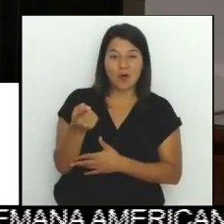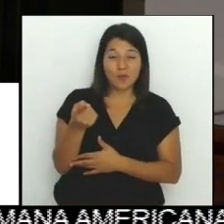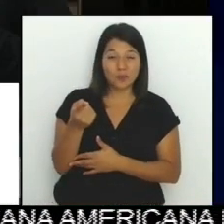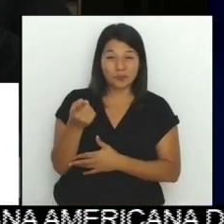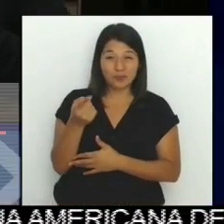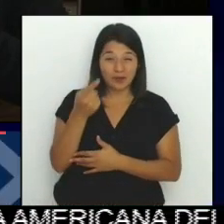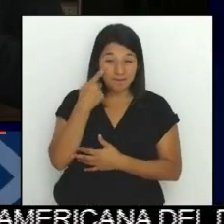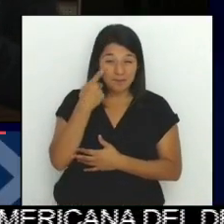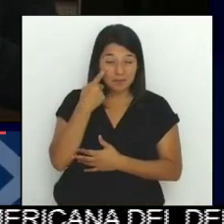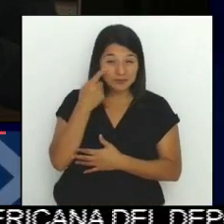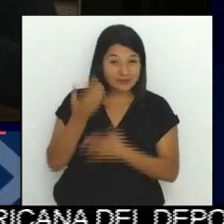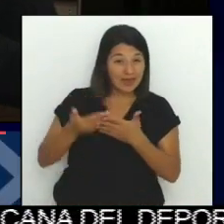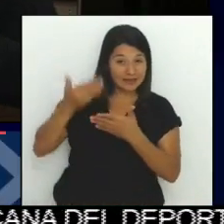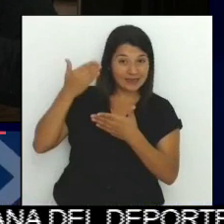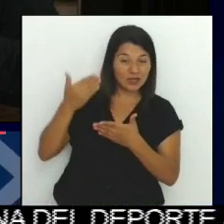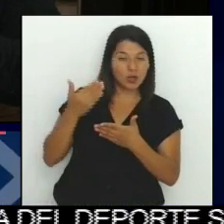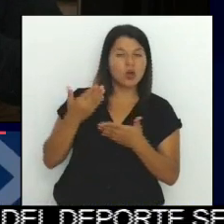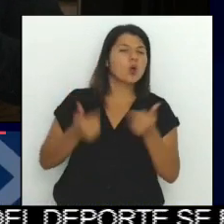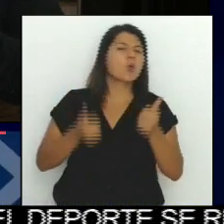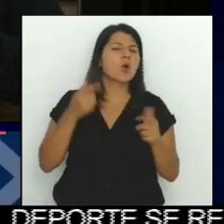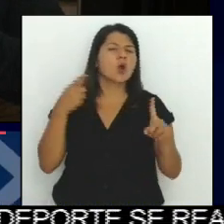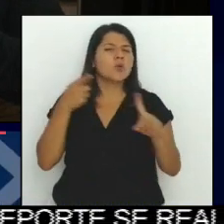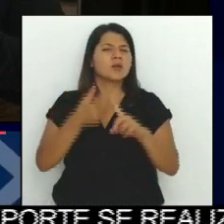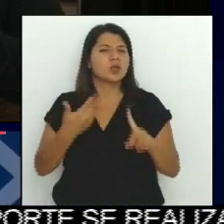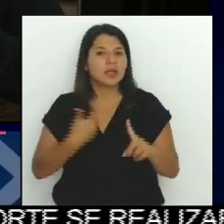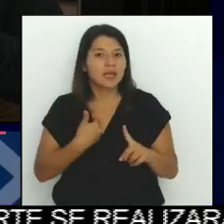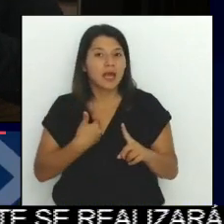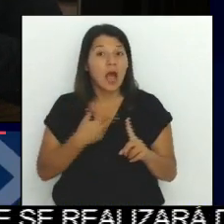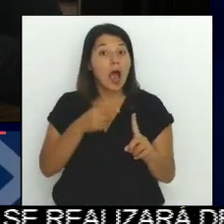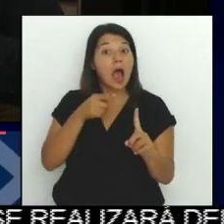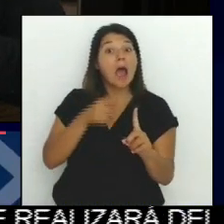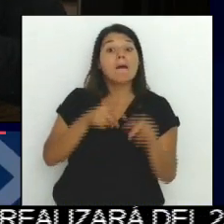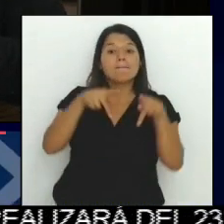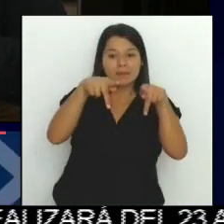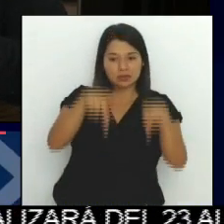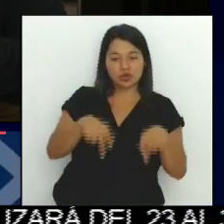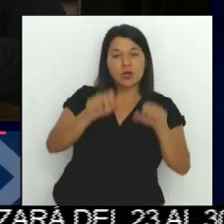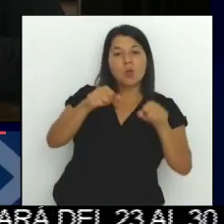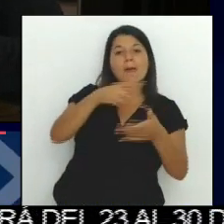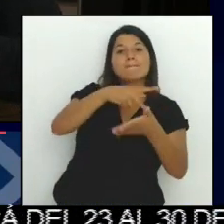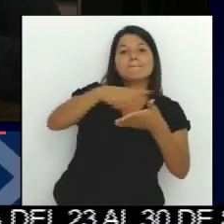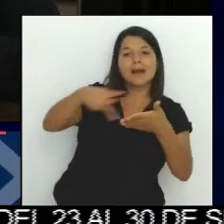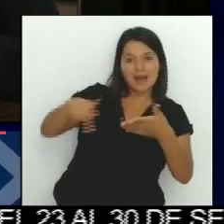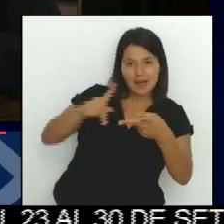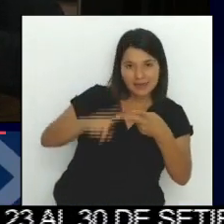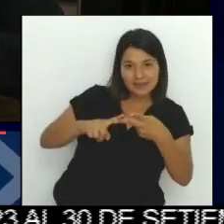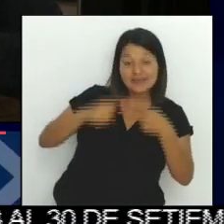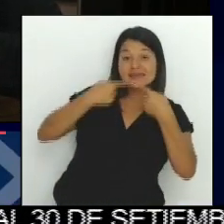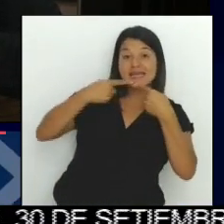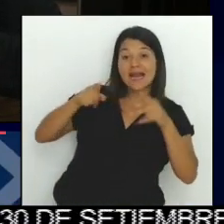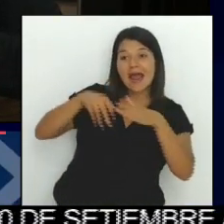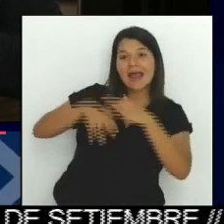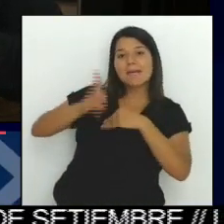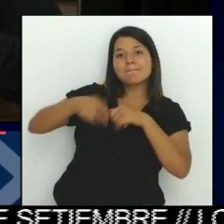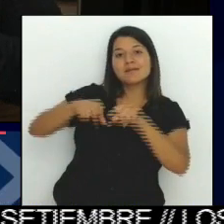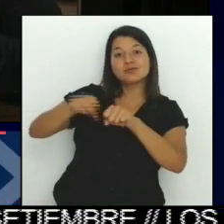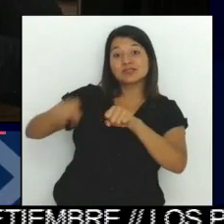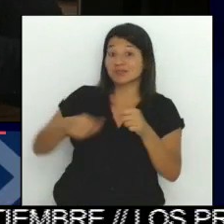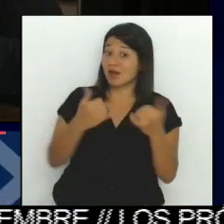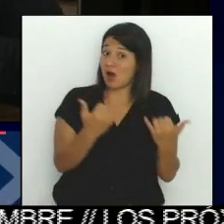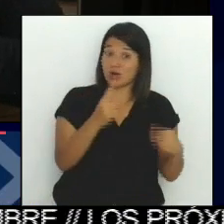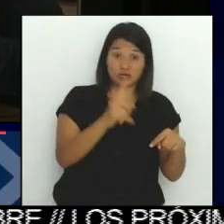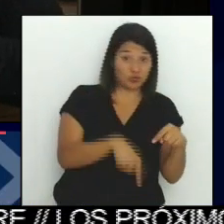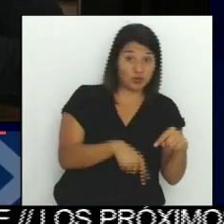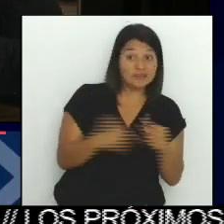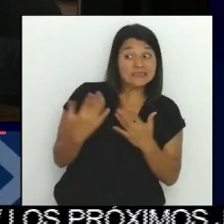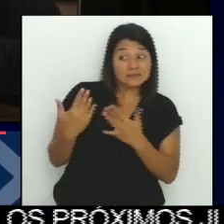usuario pueda pagar y declarar en una misma plataforma, escenario que actualmente no se puede llevar a cabo. Se espera a que este